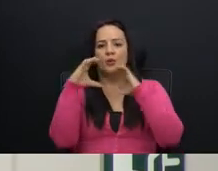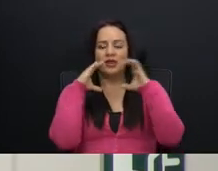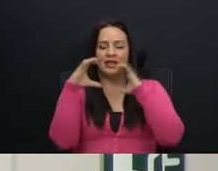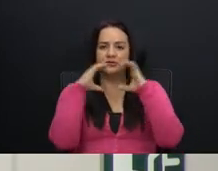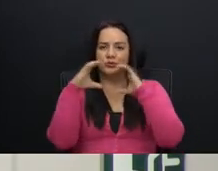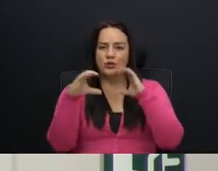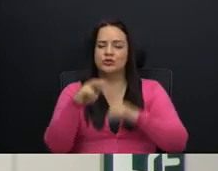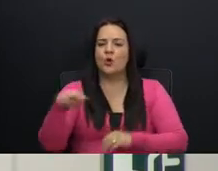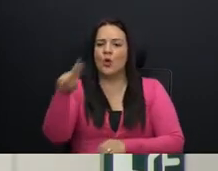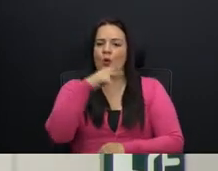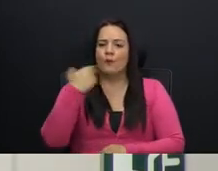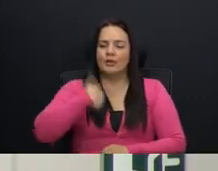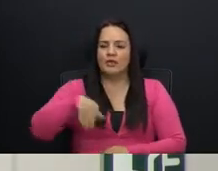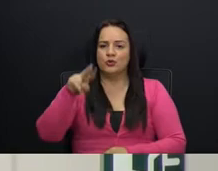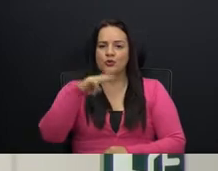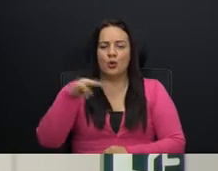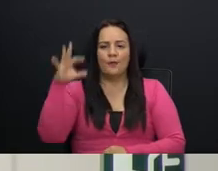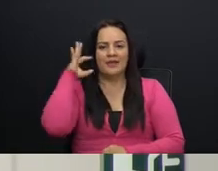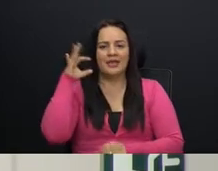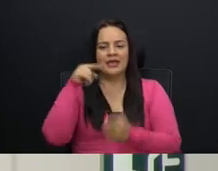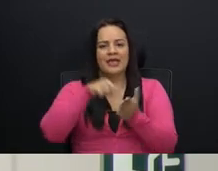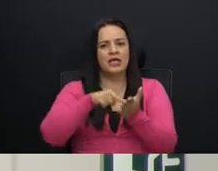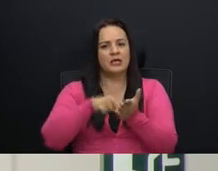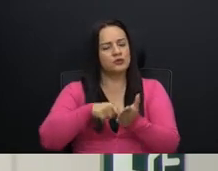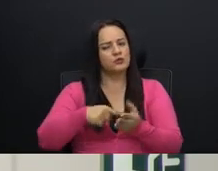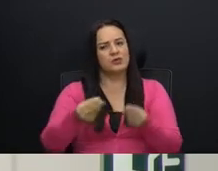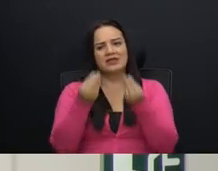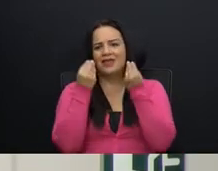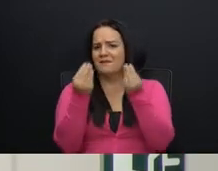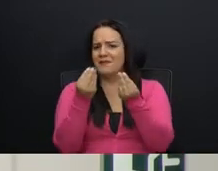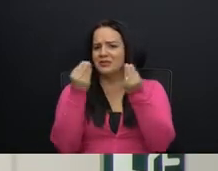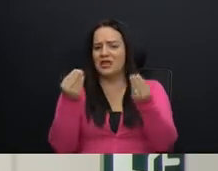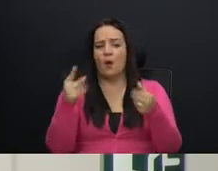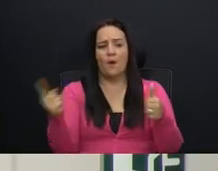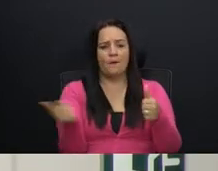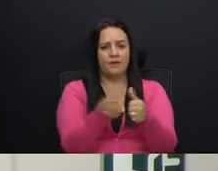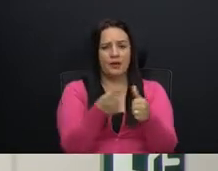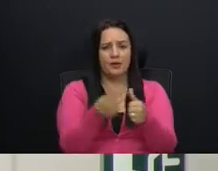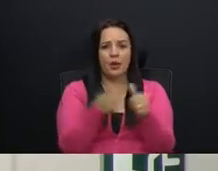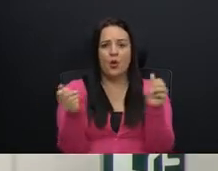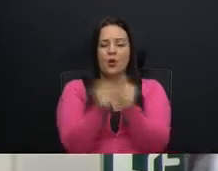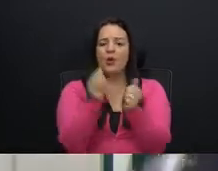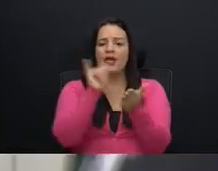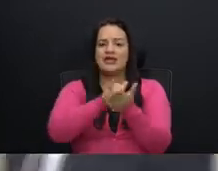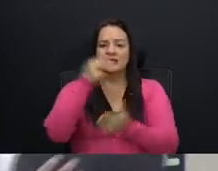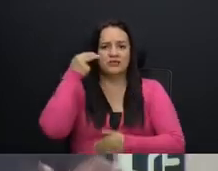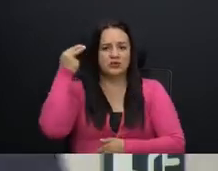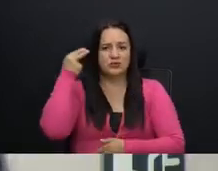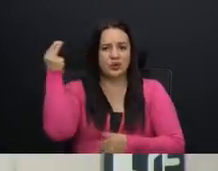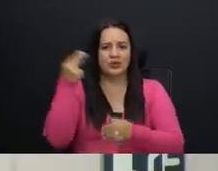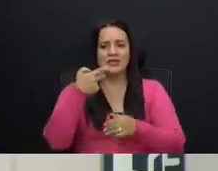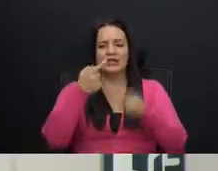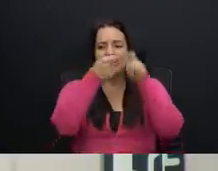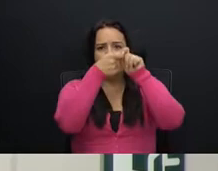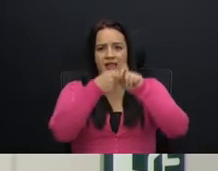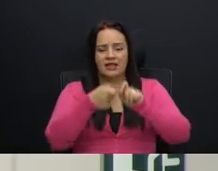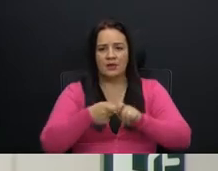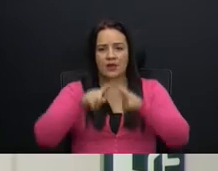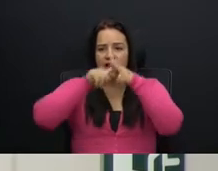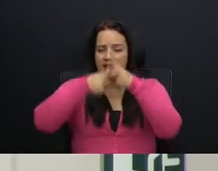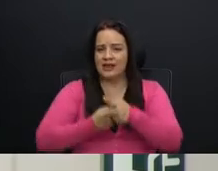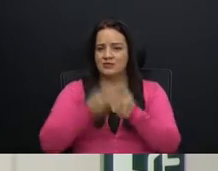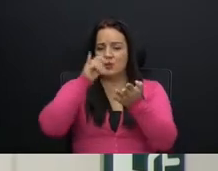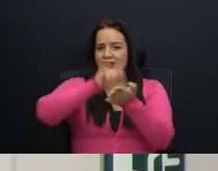Gracias, compañeros y compañeras, ha sido demasiado. Primero, con estas historias que detallamos al inicio de esta